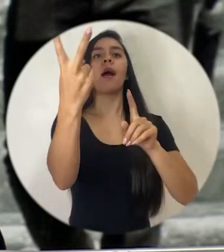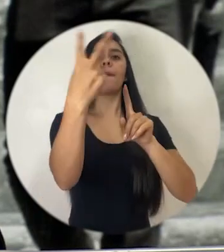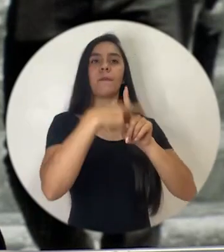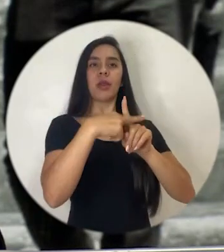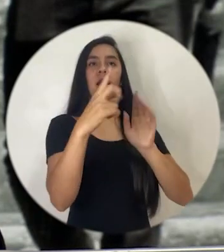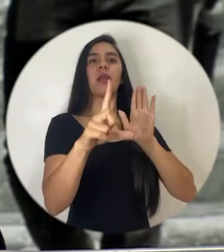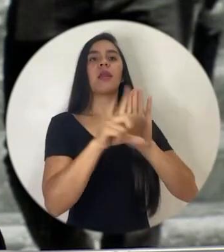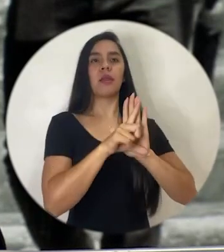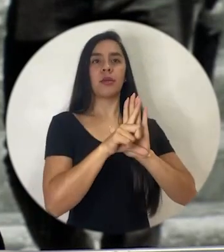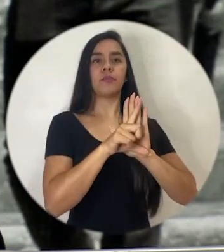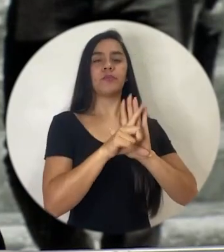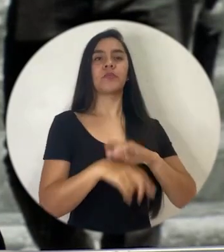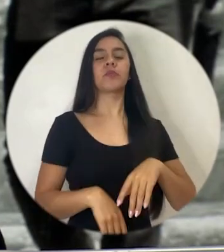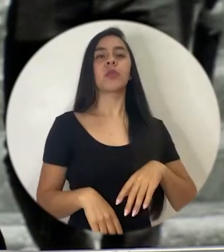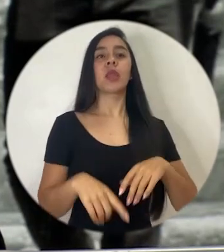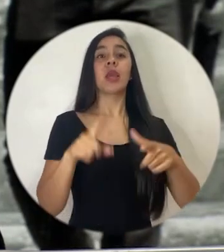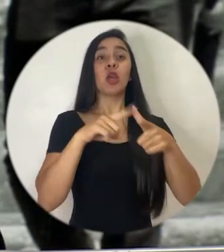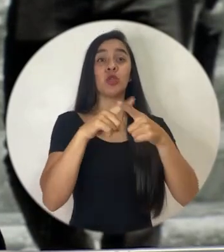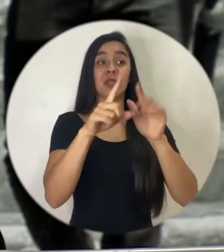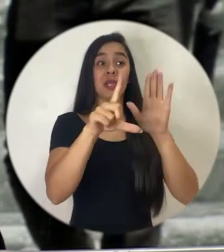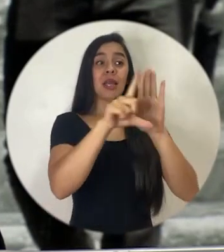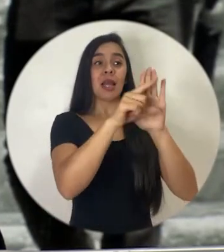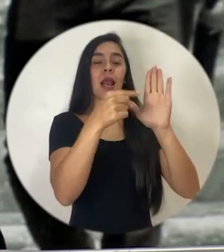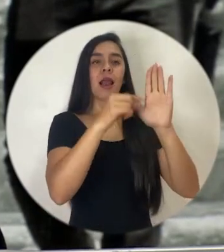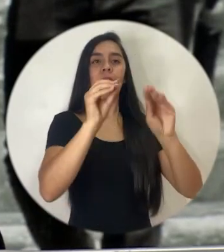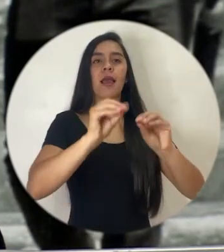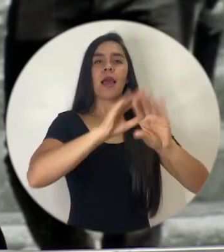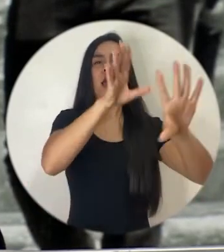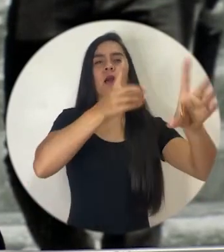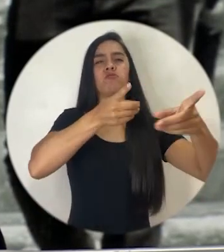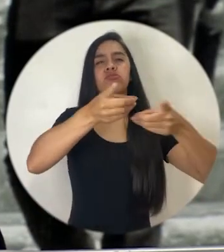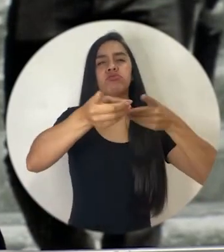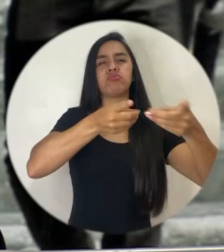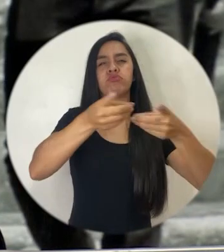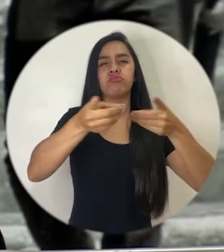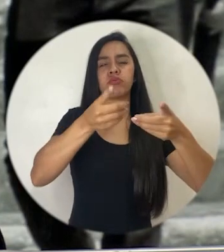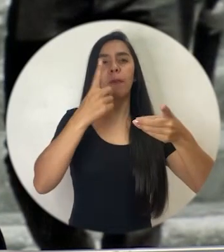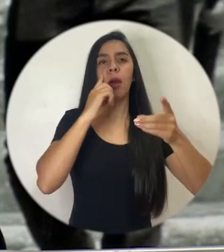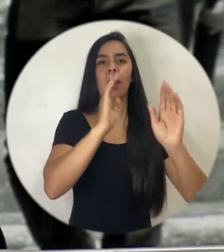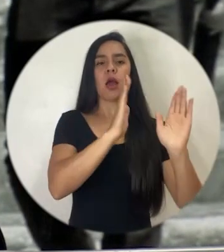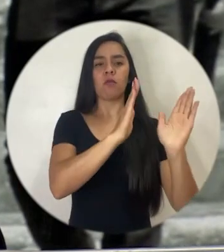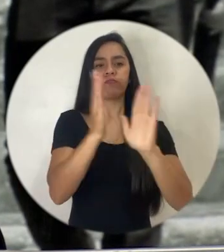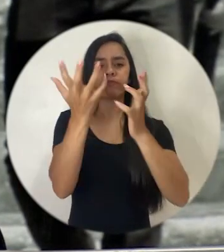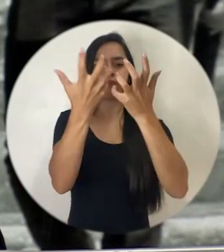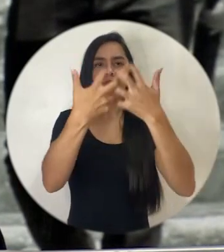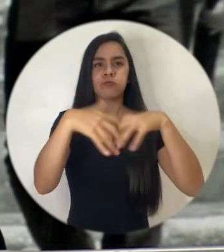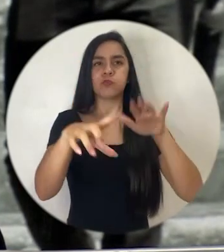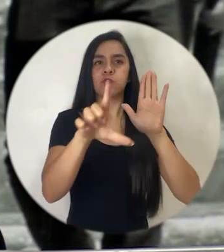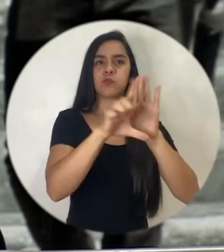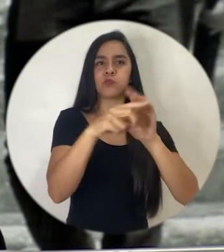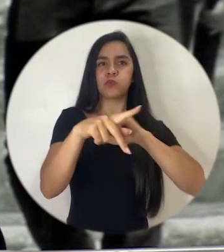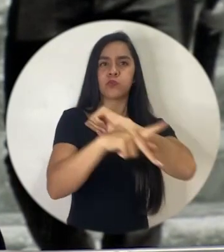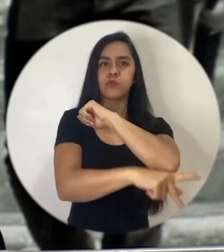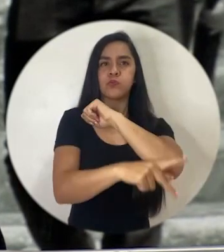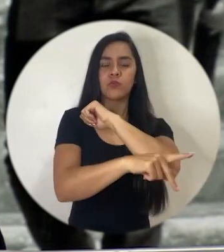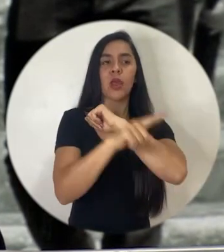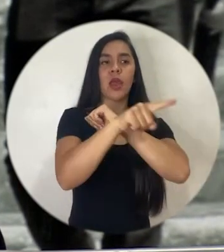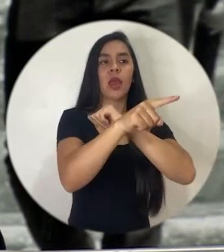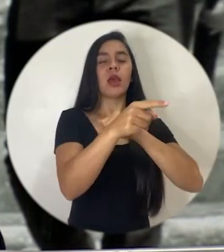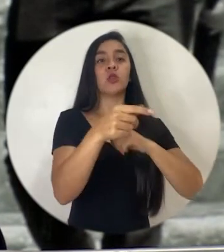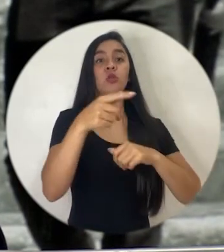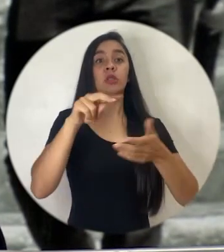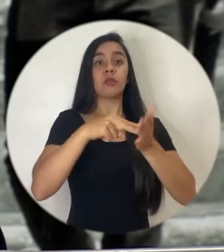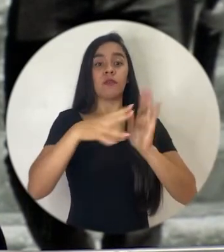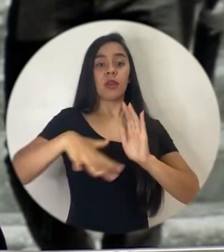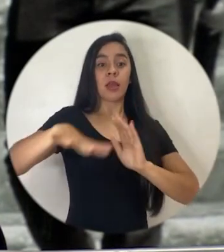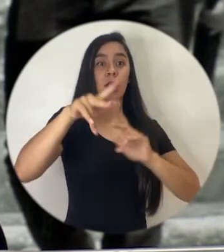Clarificó algunos aspectos que existían en el ordenamiento legal del país, y eso trae claridad para el